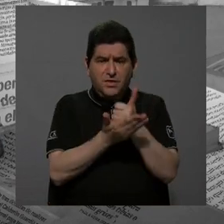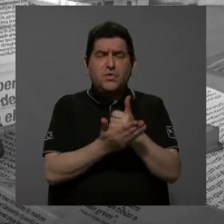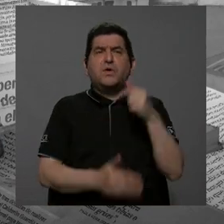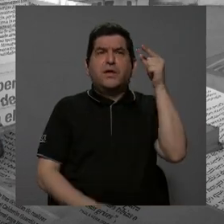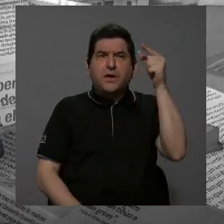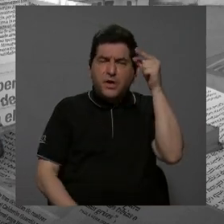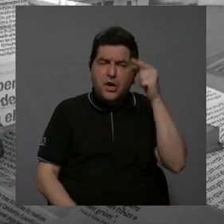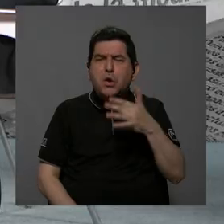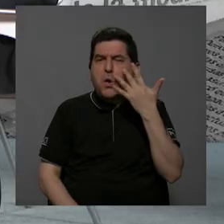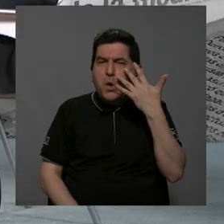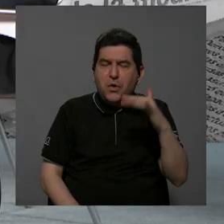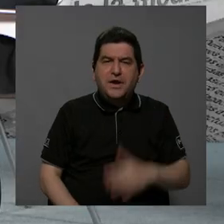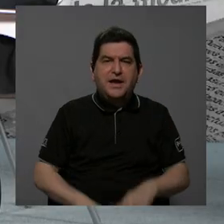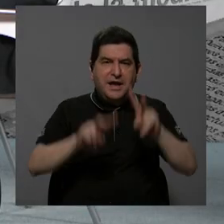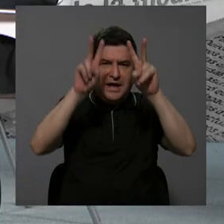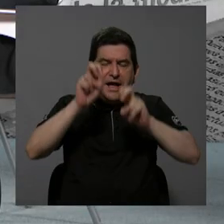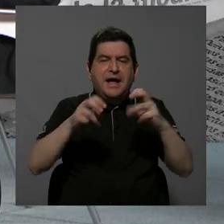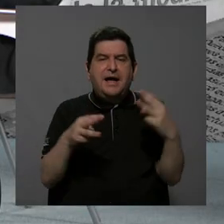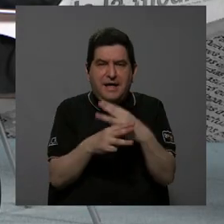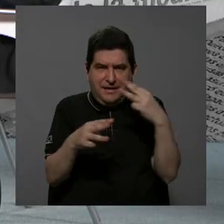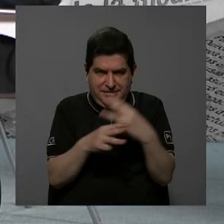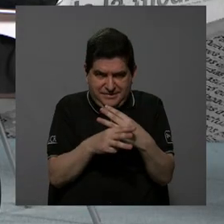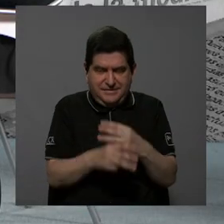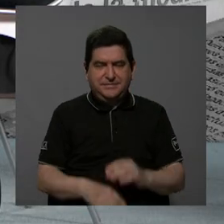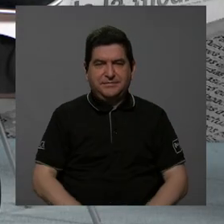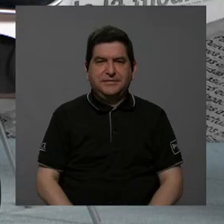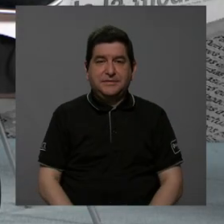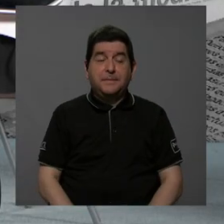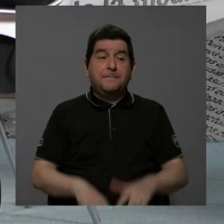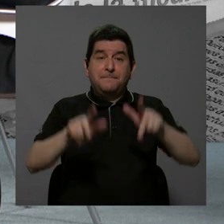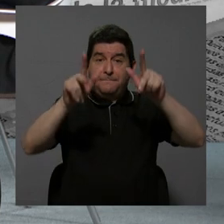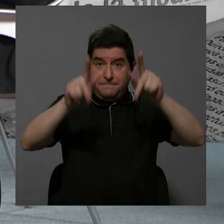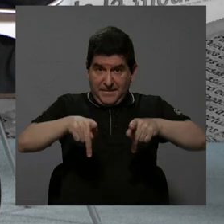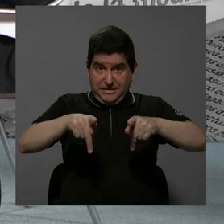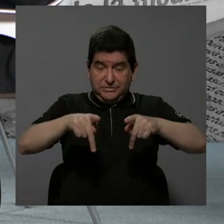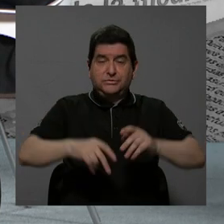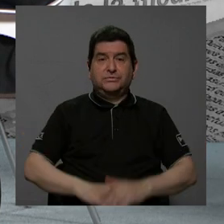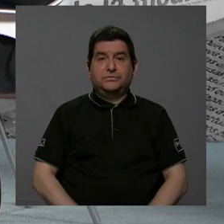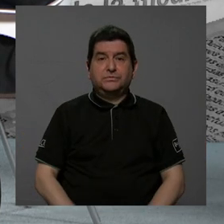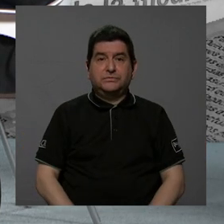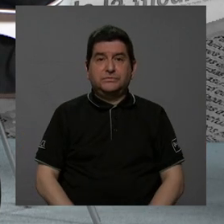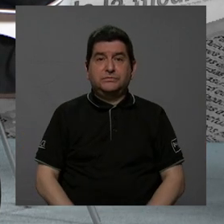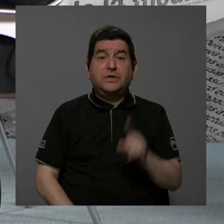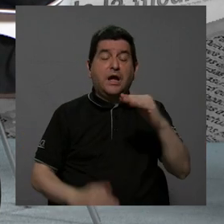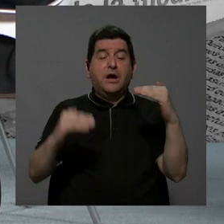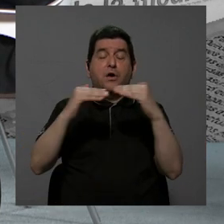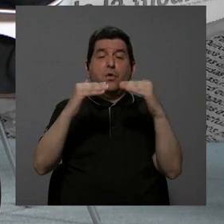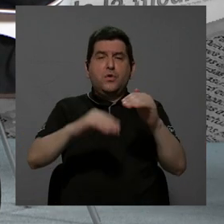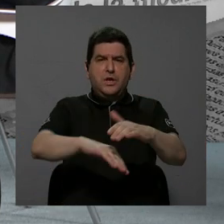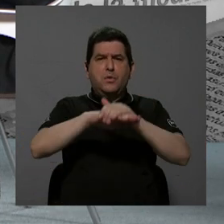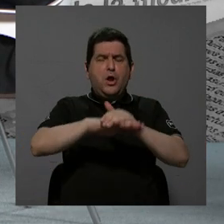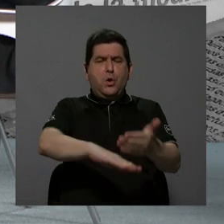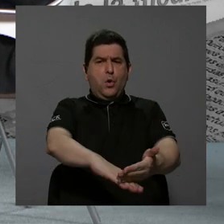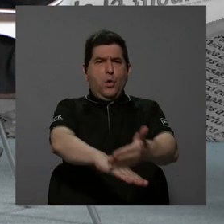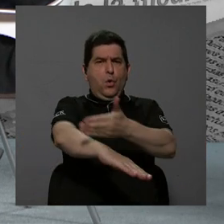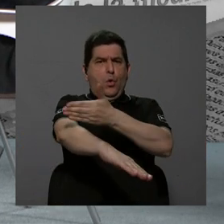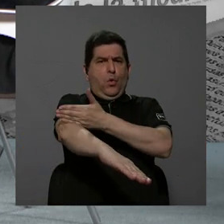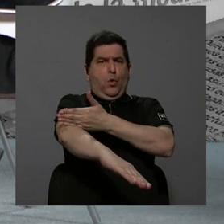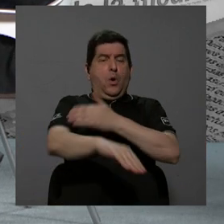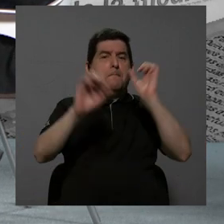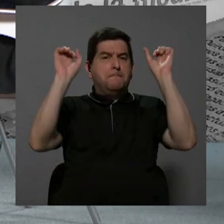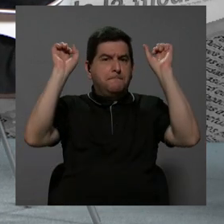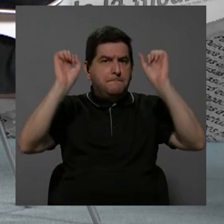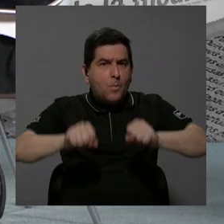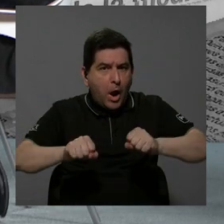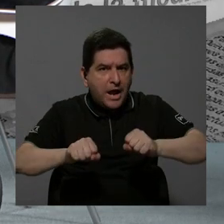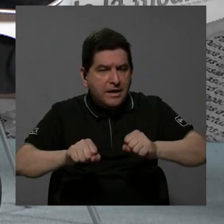parecida al examen de matemática en el tanto. La persona que logre un nivel de inglés muy avanzado va a